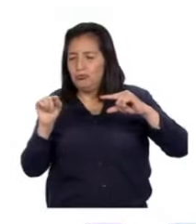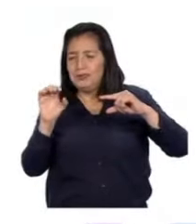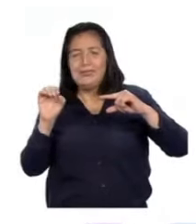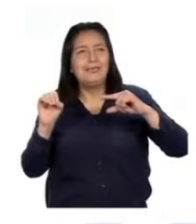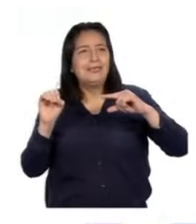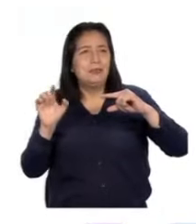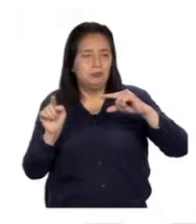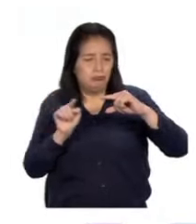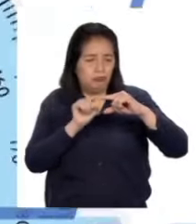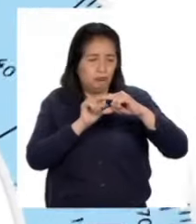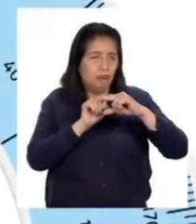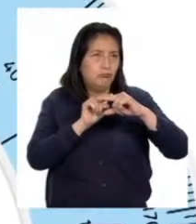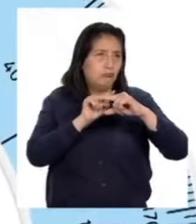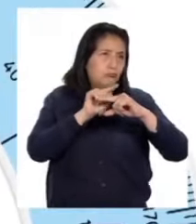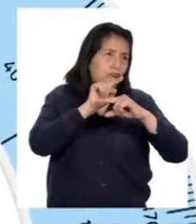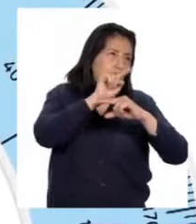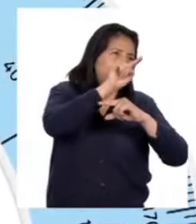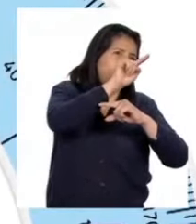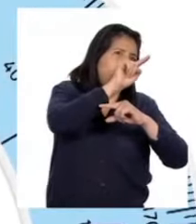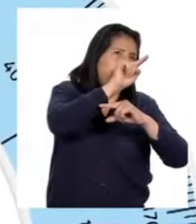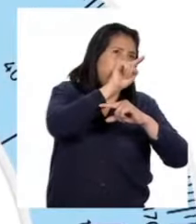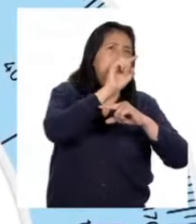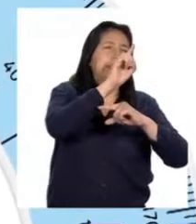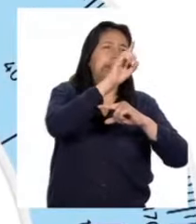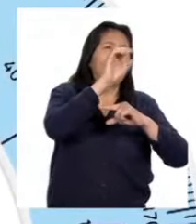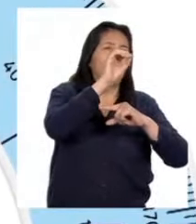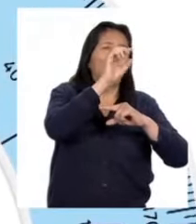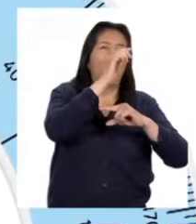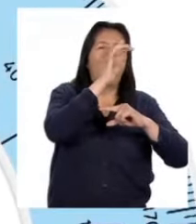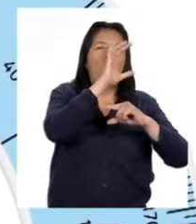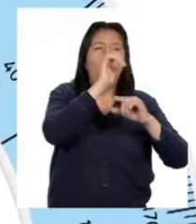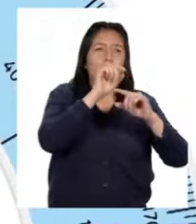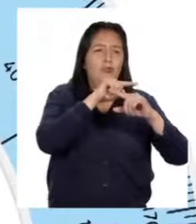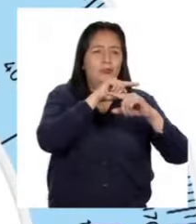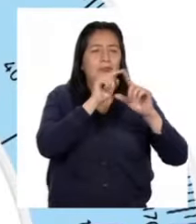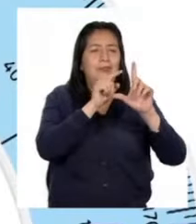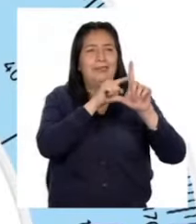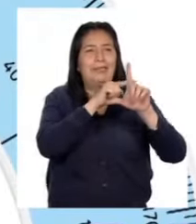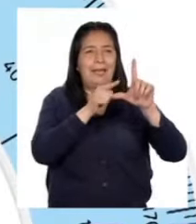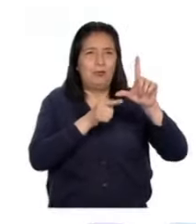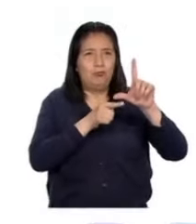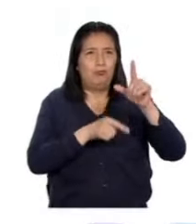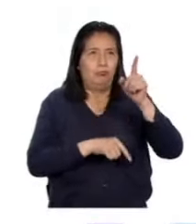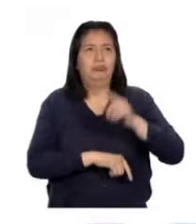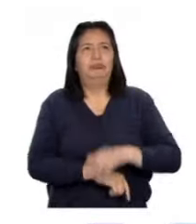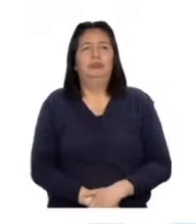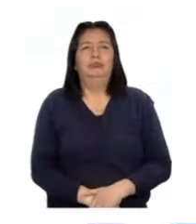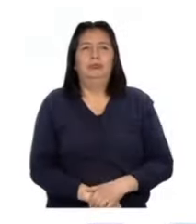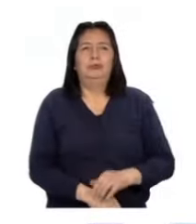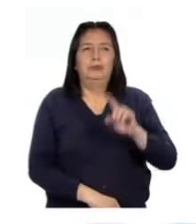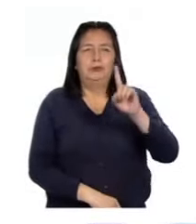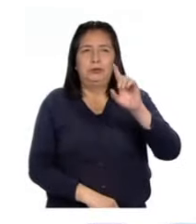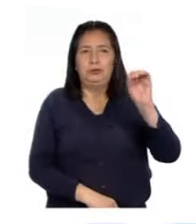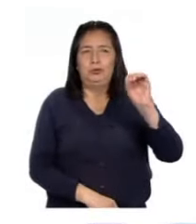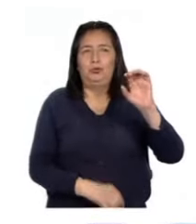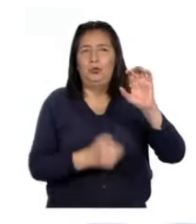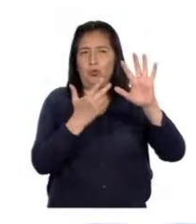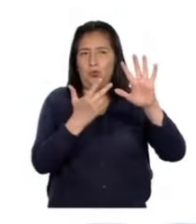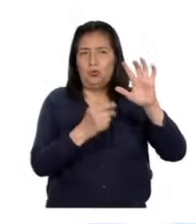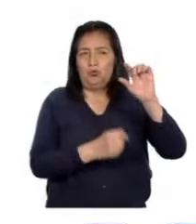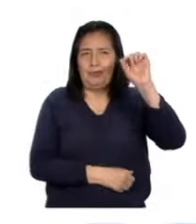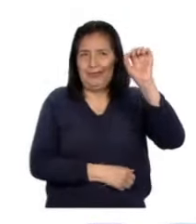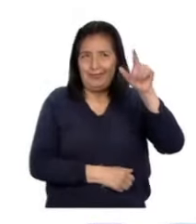transportador el número 108. Ese es la medida del ángulo. Se escribe así. 108 grados.